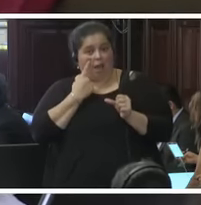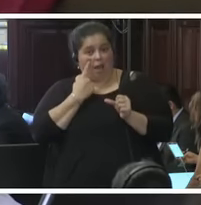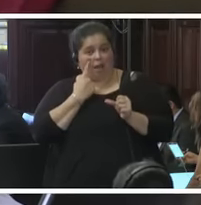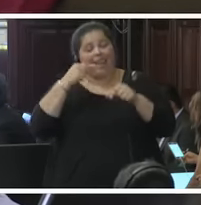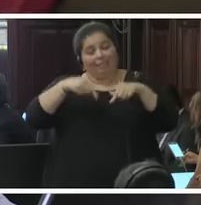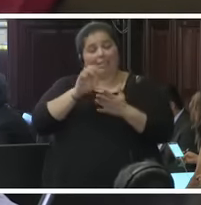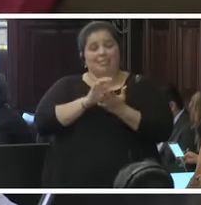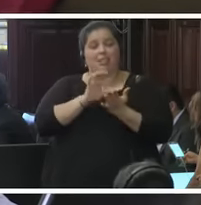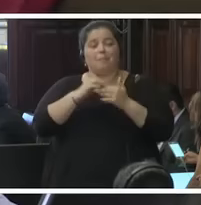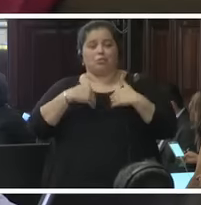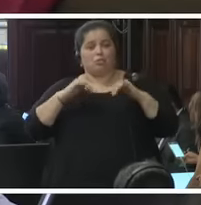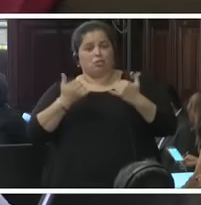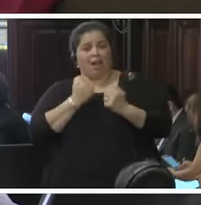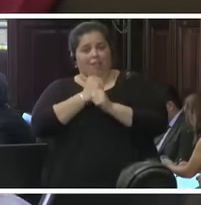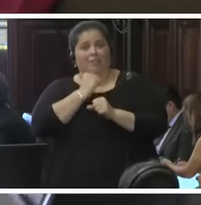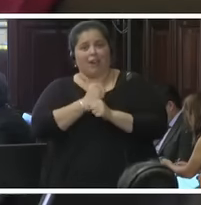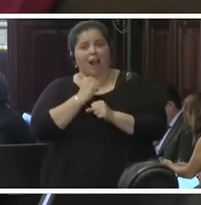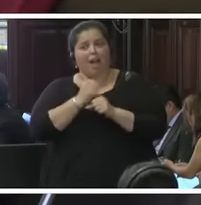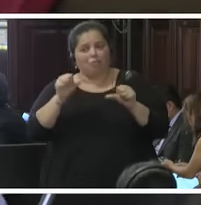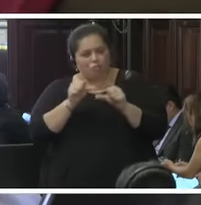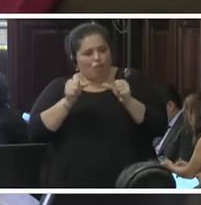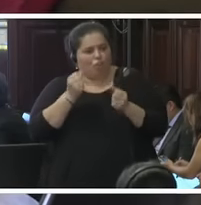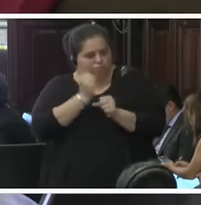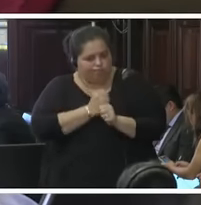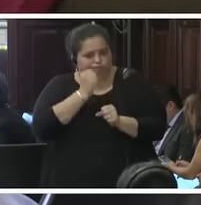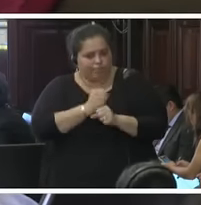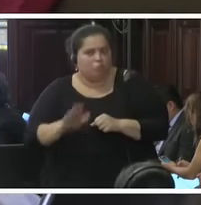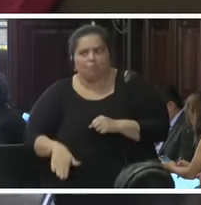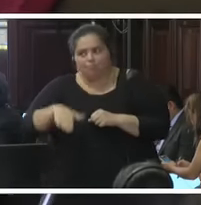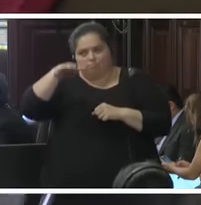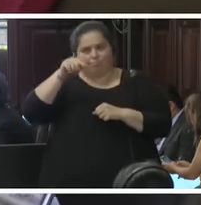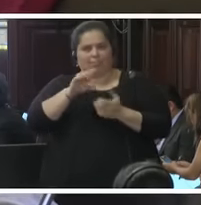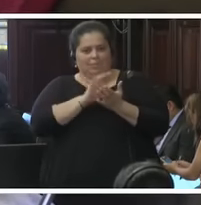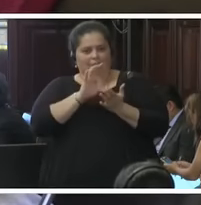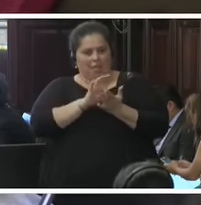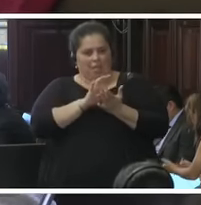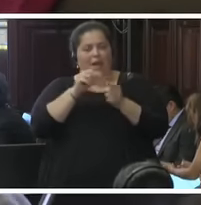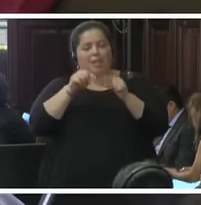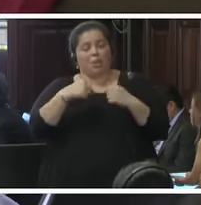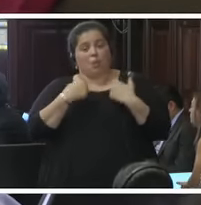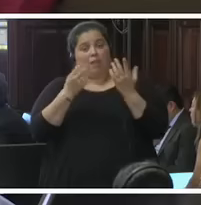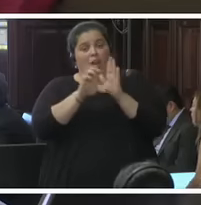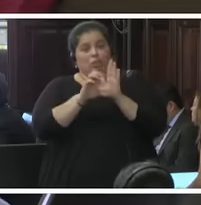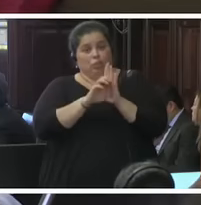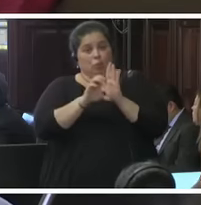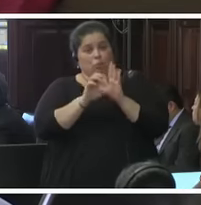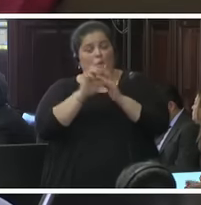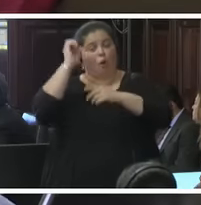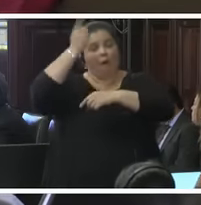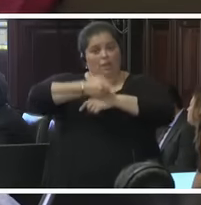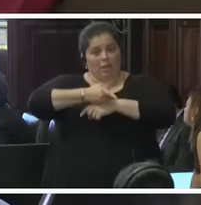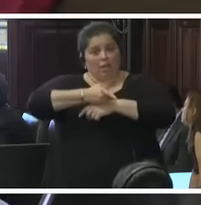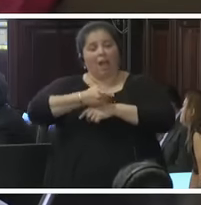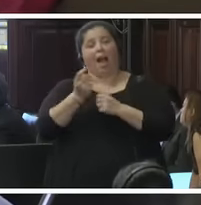trabajado con él, lo he ejercido, crecí con él. Y nuestra Constitución obliga a los tribunales